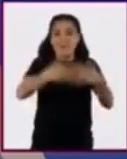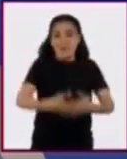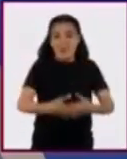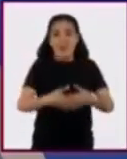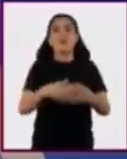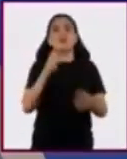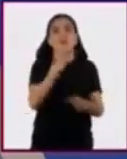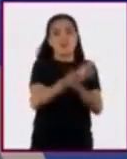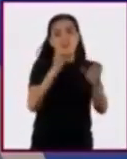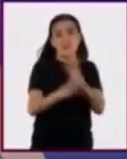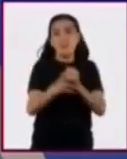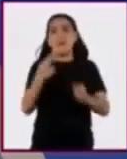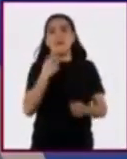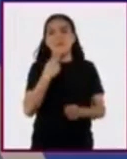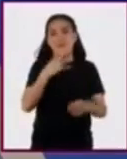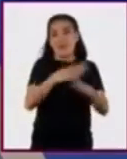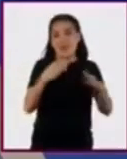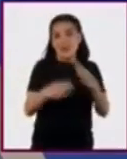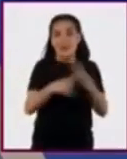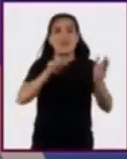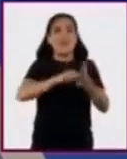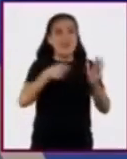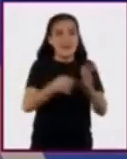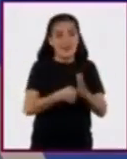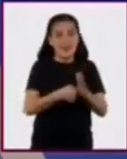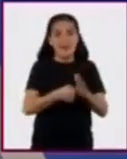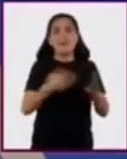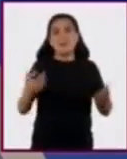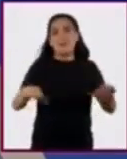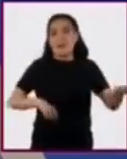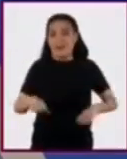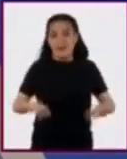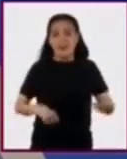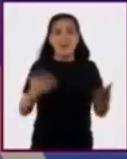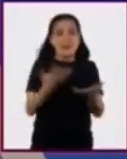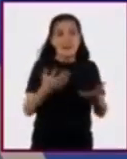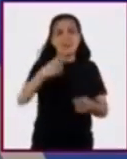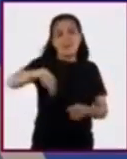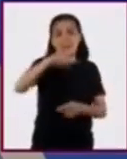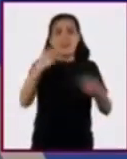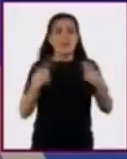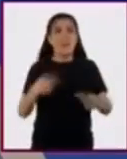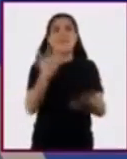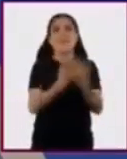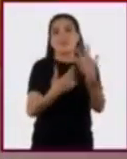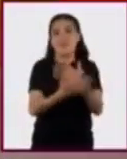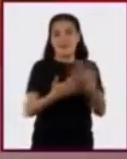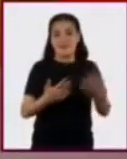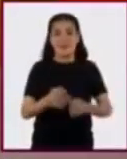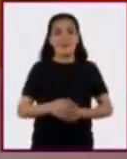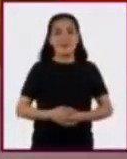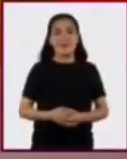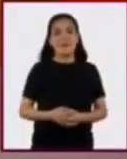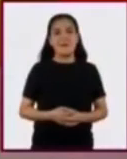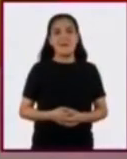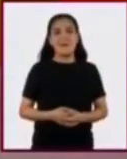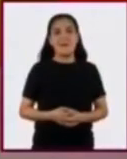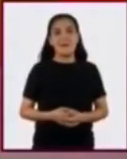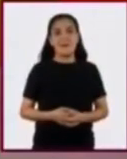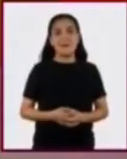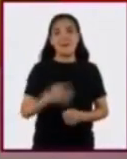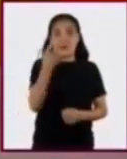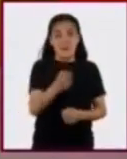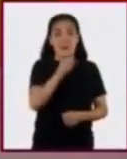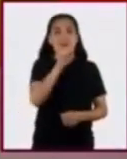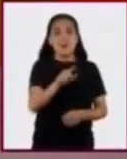los insumos. los medios técnicos, las acciones y las personas que lo elaboran. Es